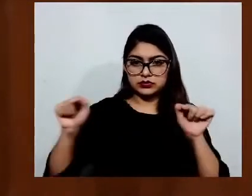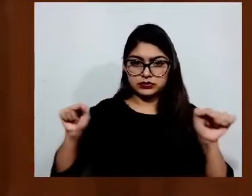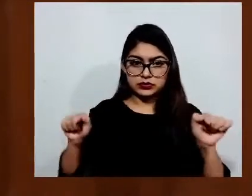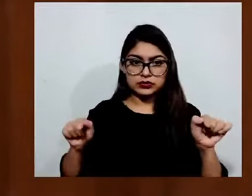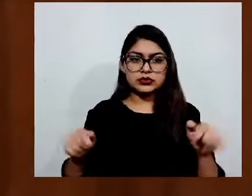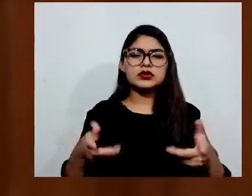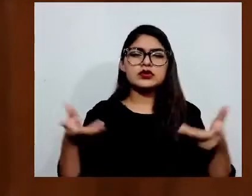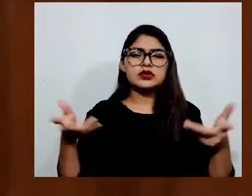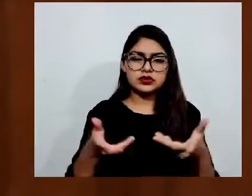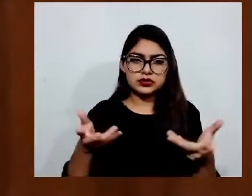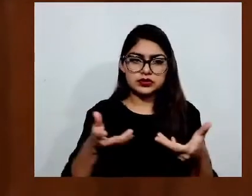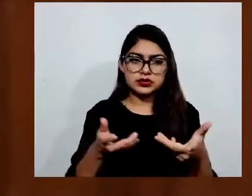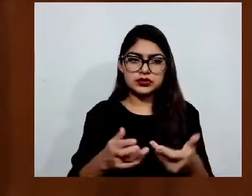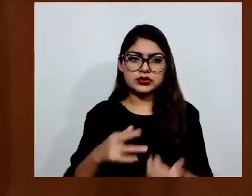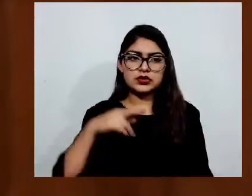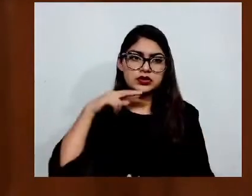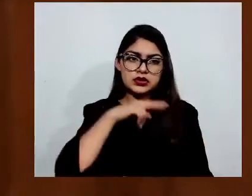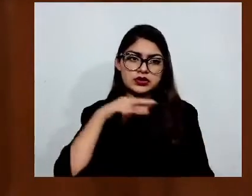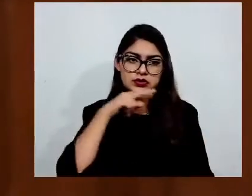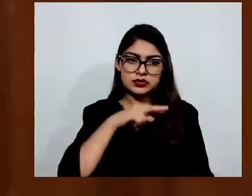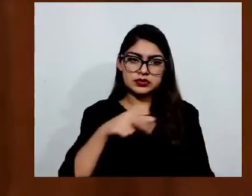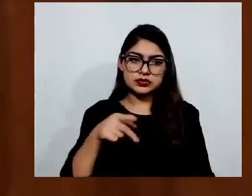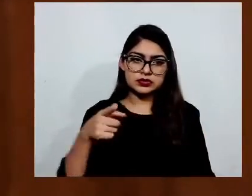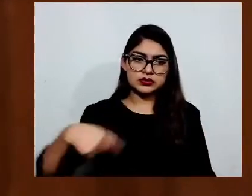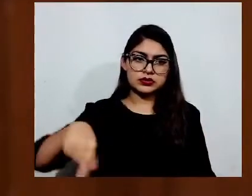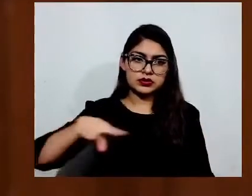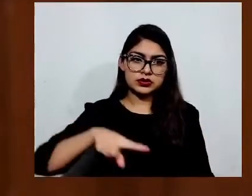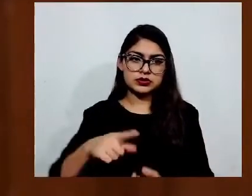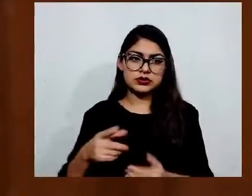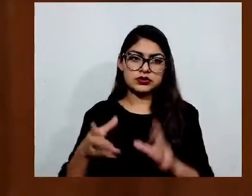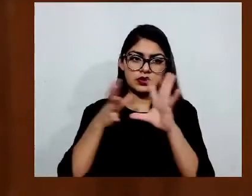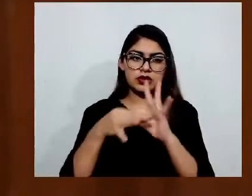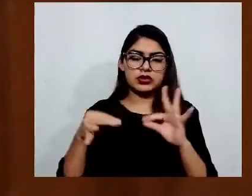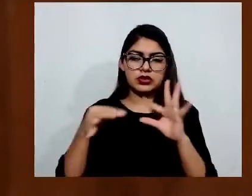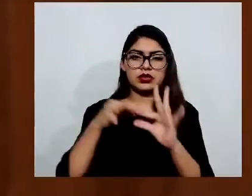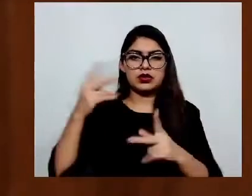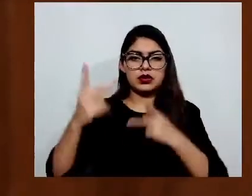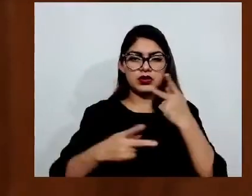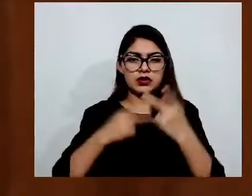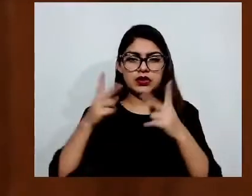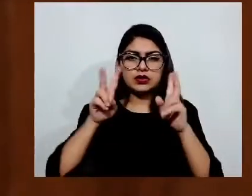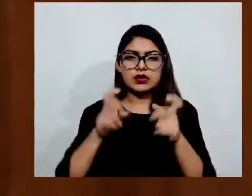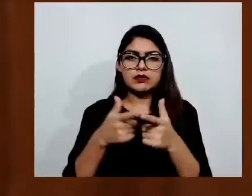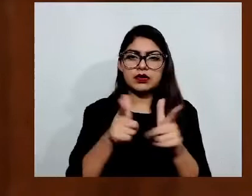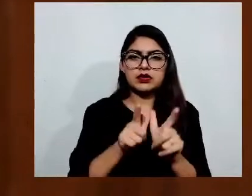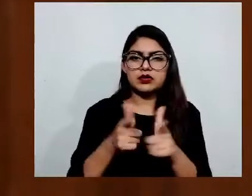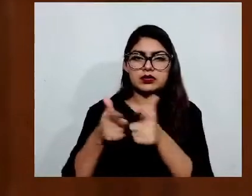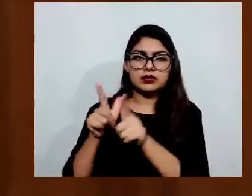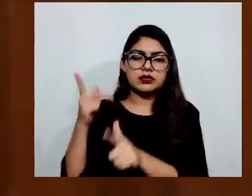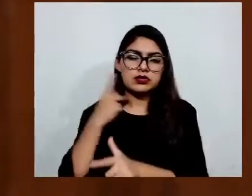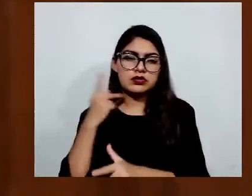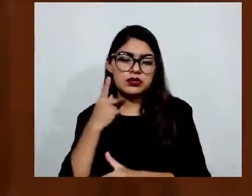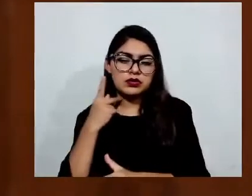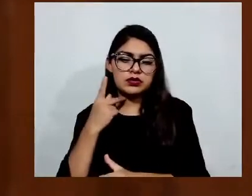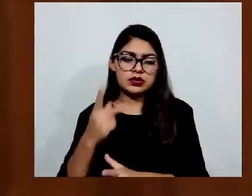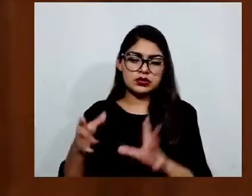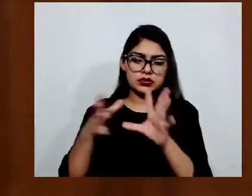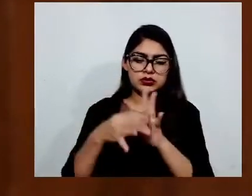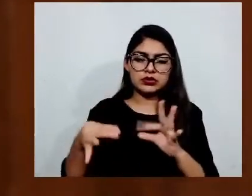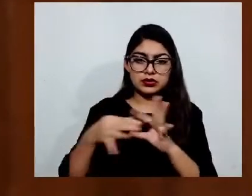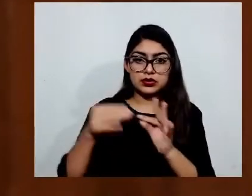criterios políticos y o partidistas para condicionar la recepción del pago que realicen los